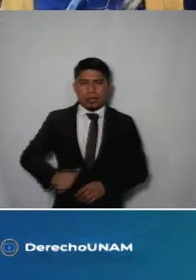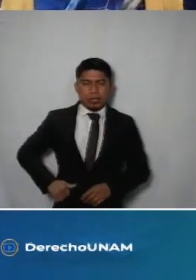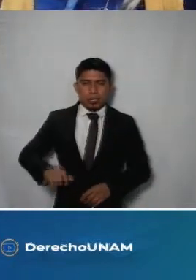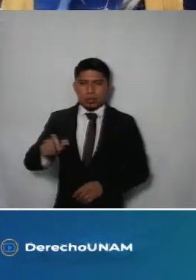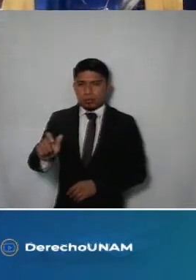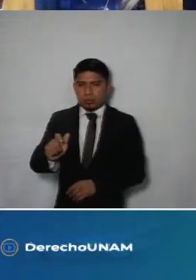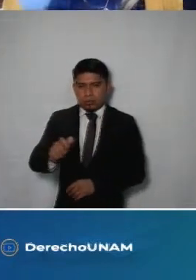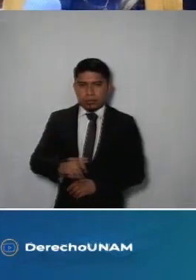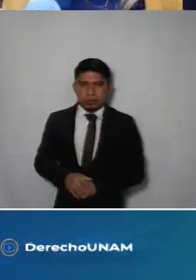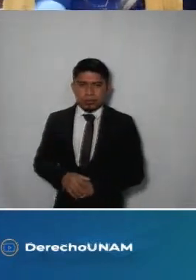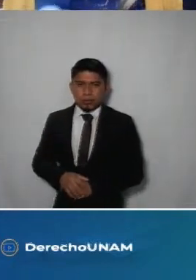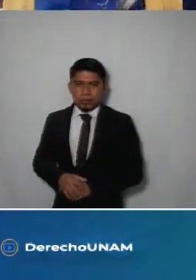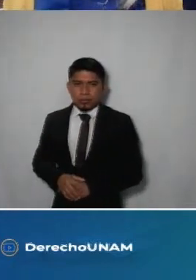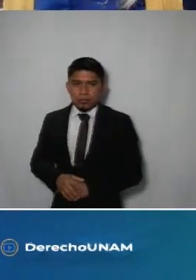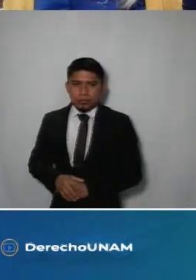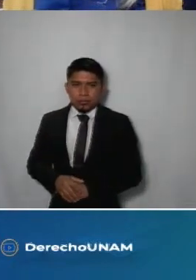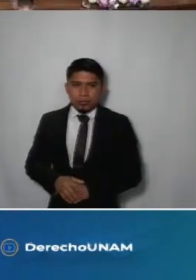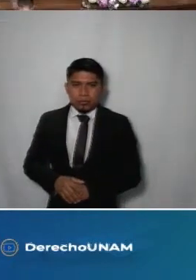de la alcaldía Xochimilco